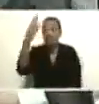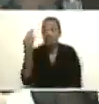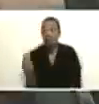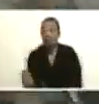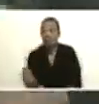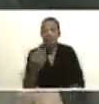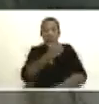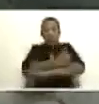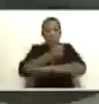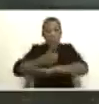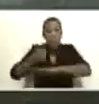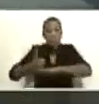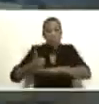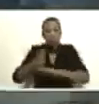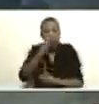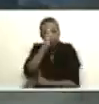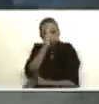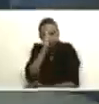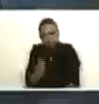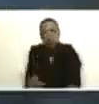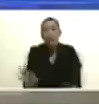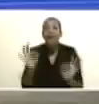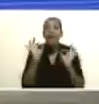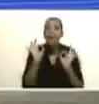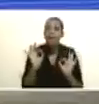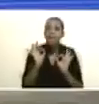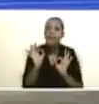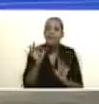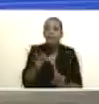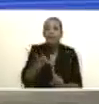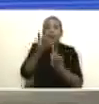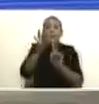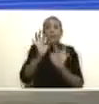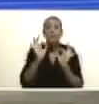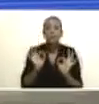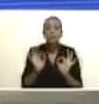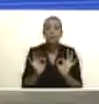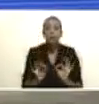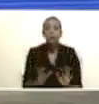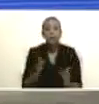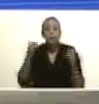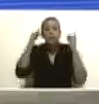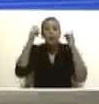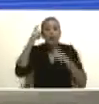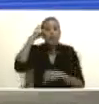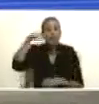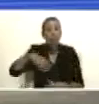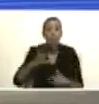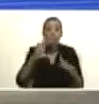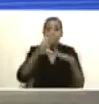diferencia muy especial que fue celebrada hoy